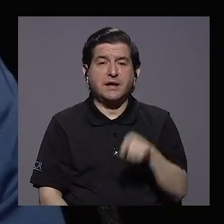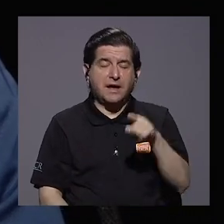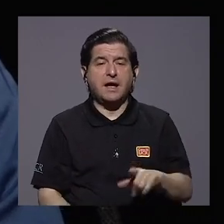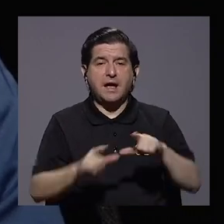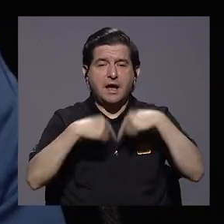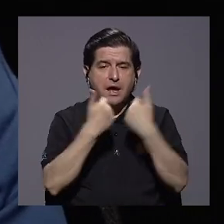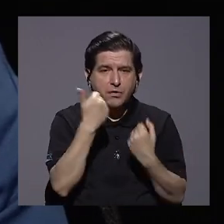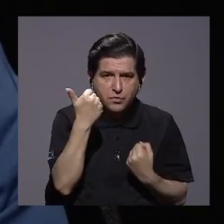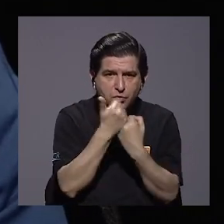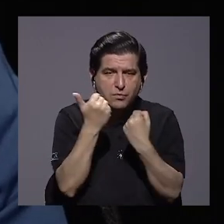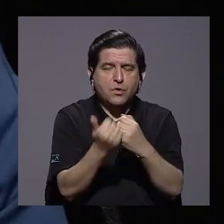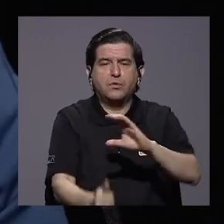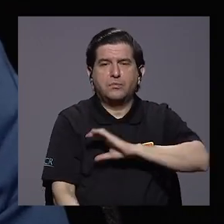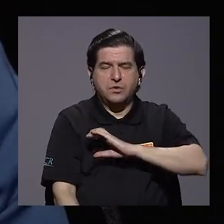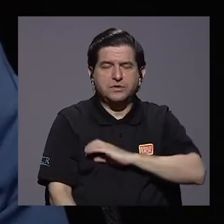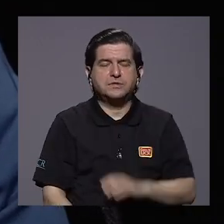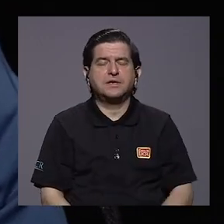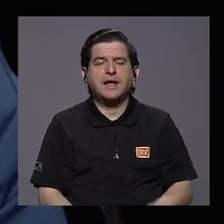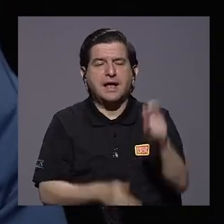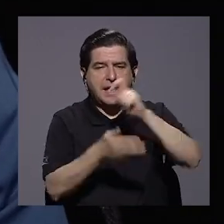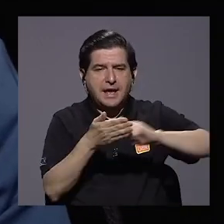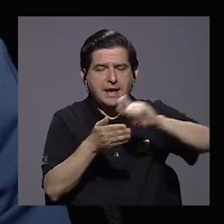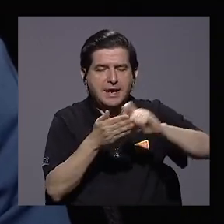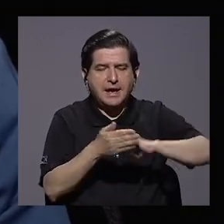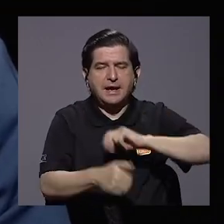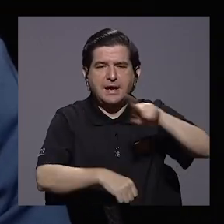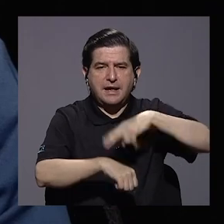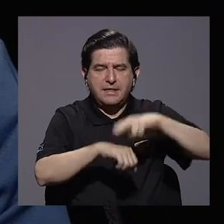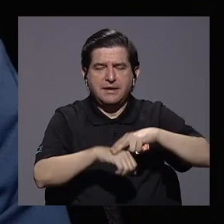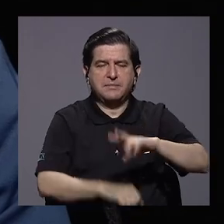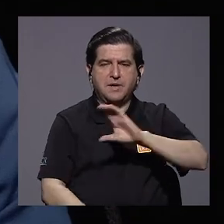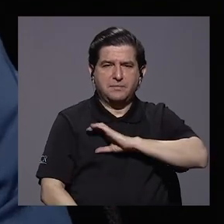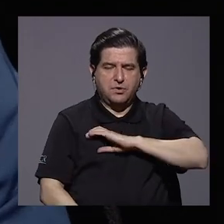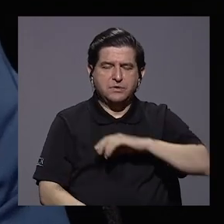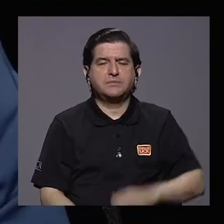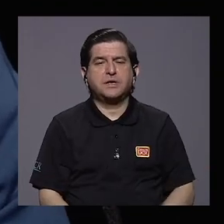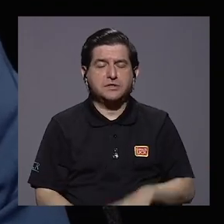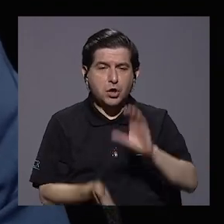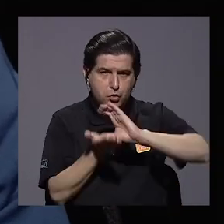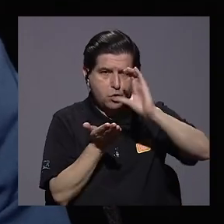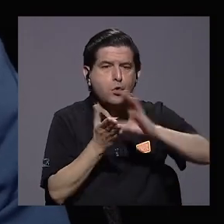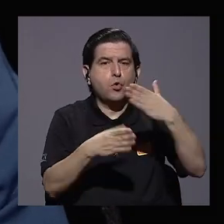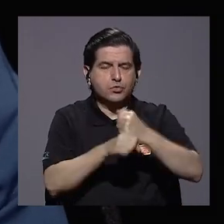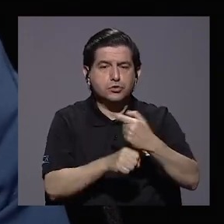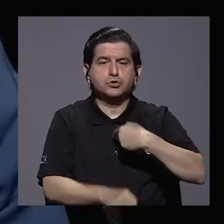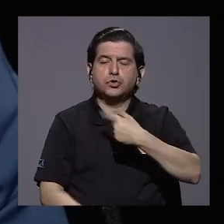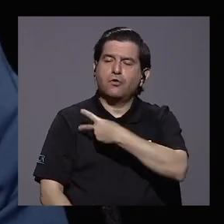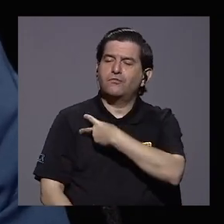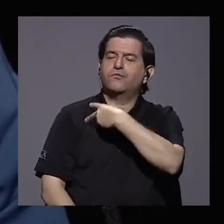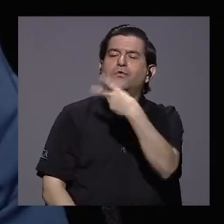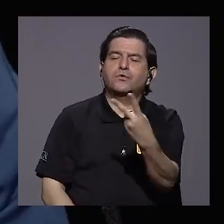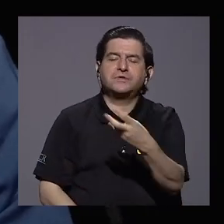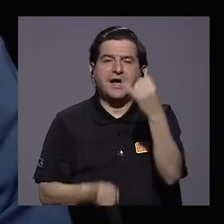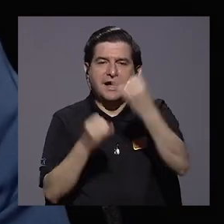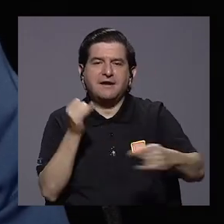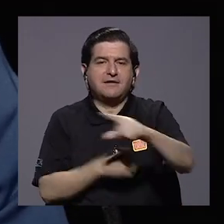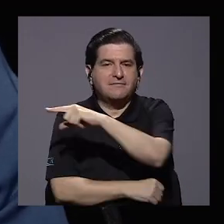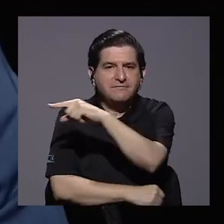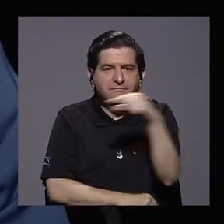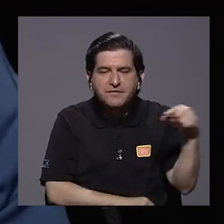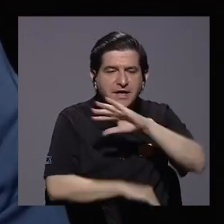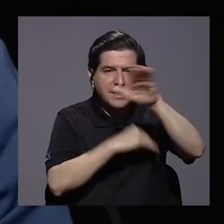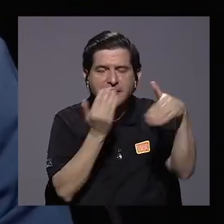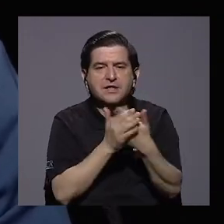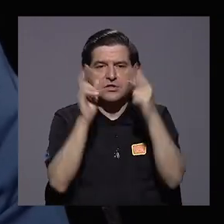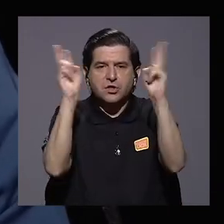la fuerza de policía, asistí a la Academia Nacional de Policía, saqué los cursos y entonces era voluntaria los fines de semana